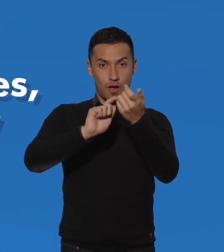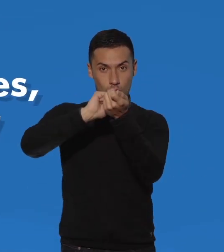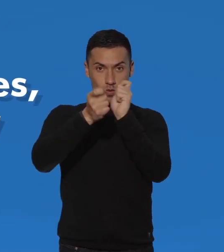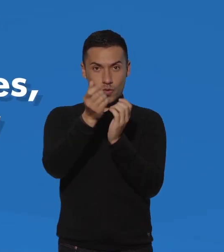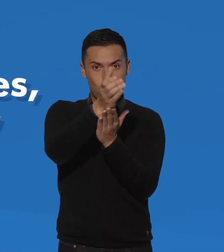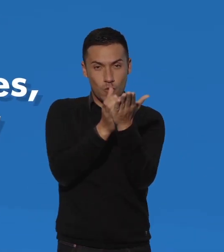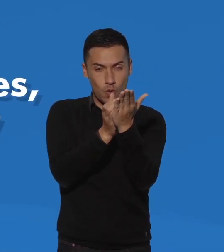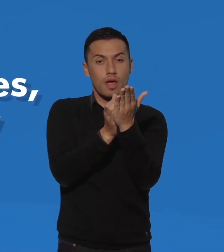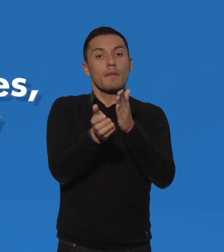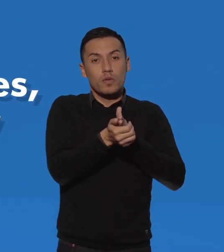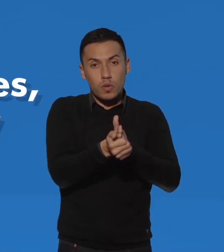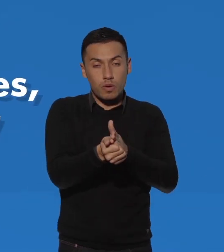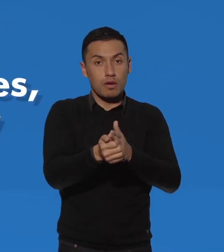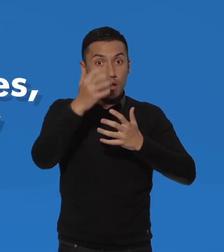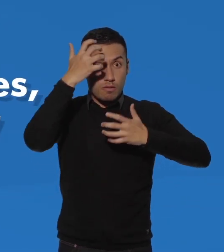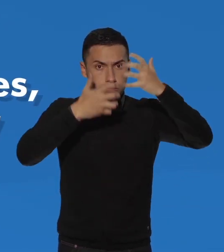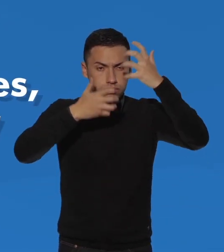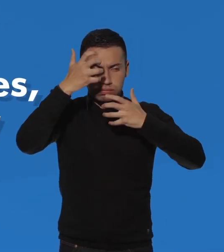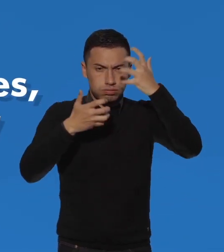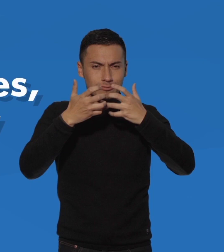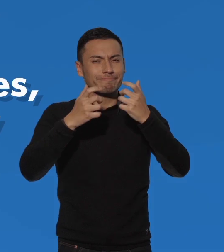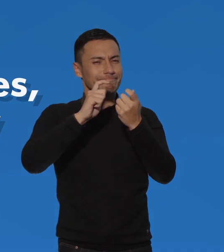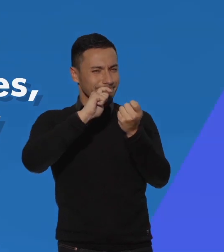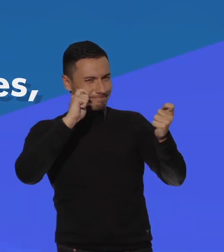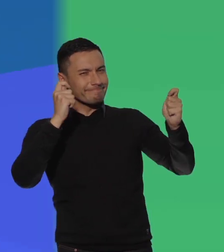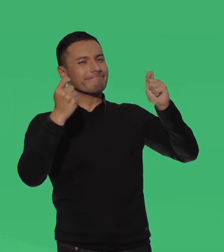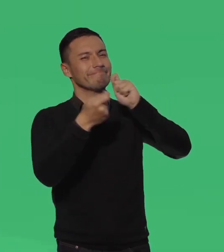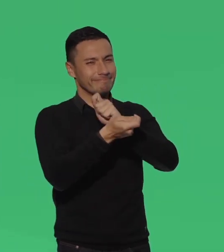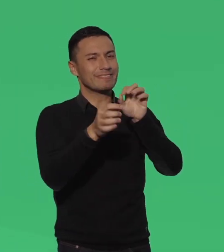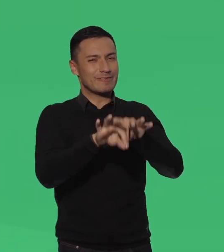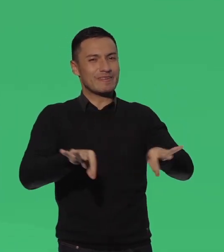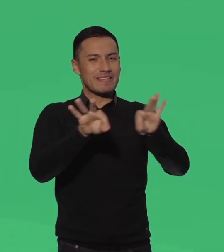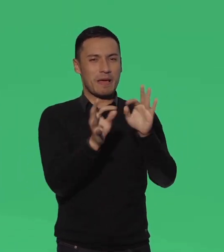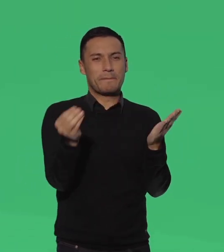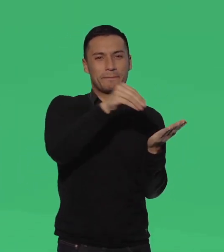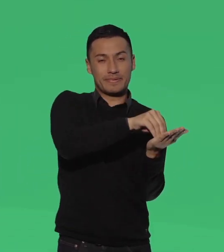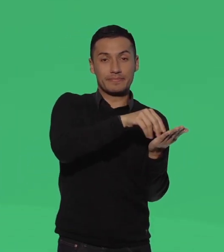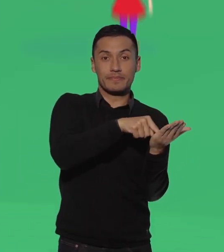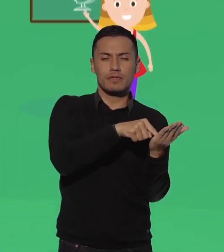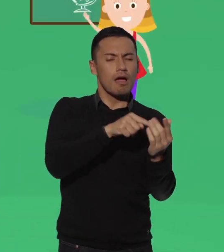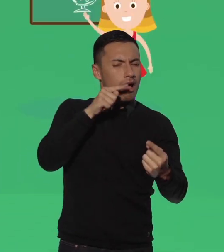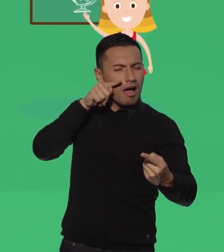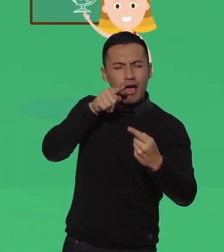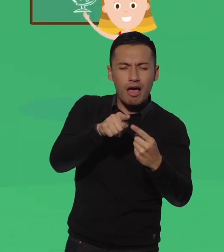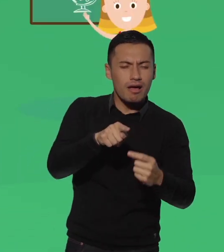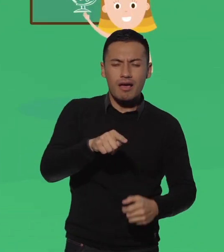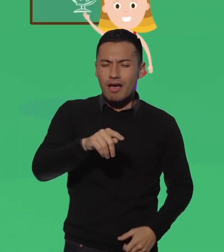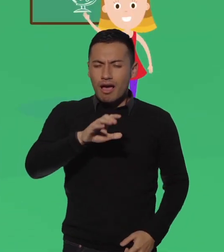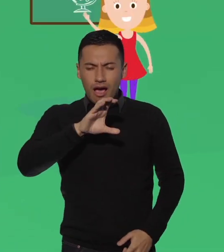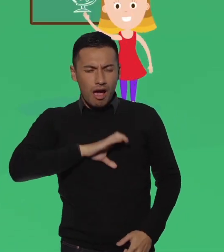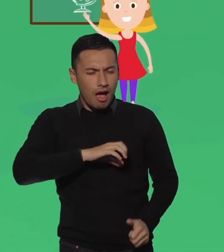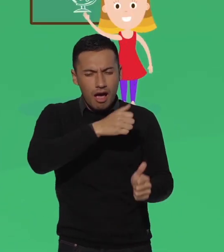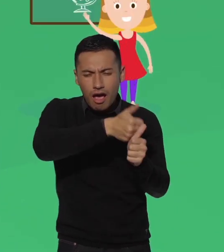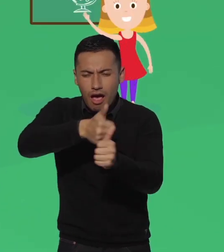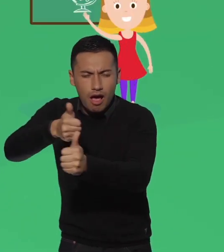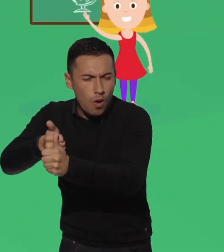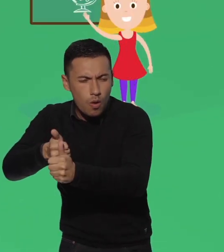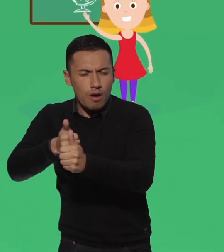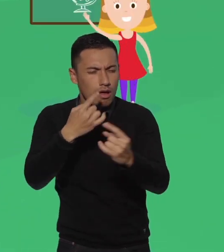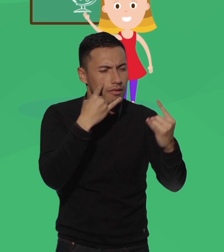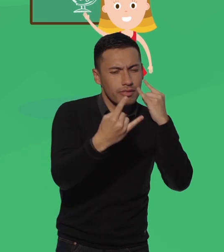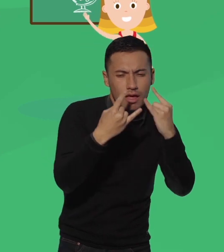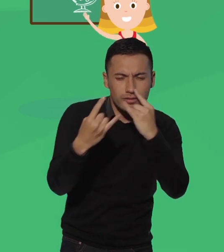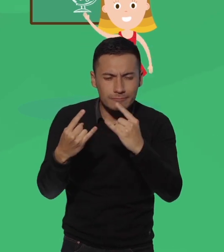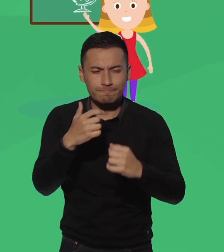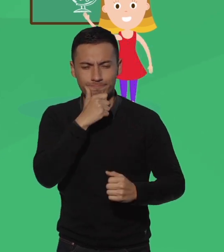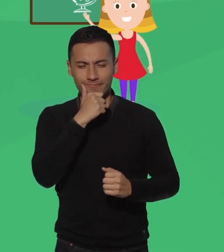curriculares, metodológicos y evaluativos son otro elemento del PIAR y lo que buscan es tener en cuenta las particularidades e intereses de